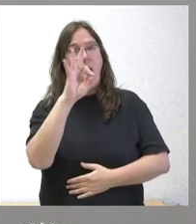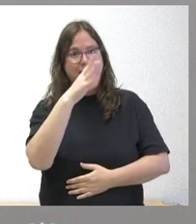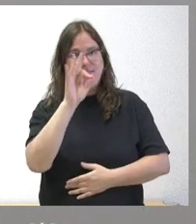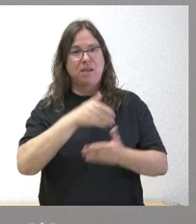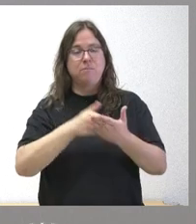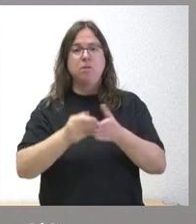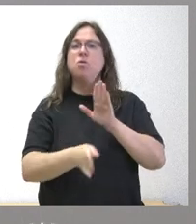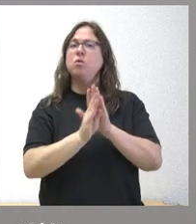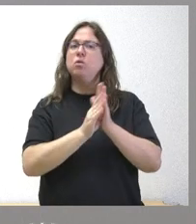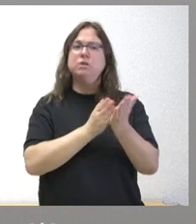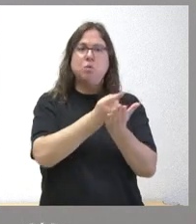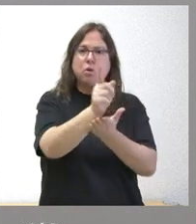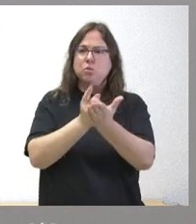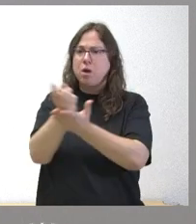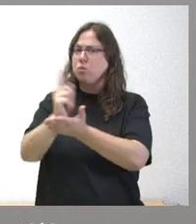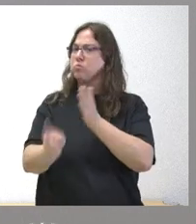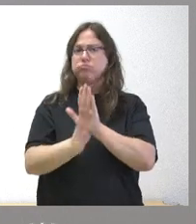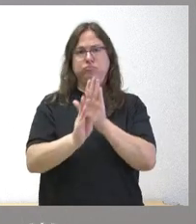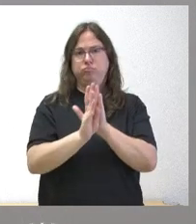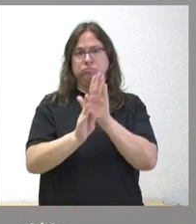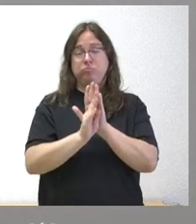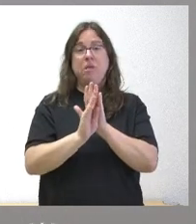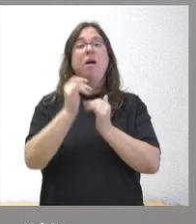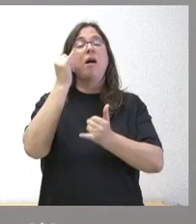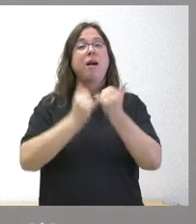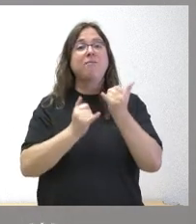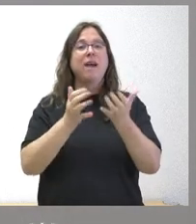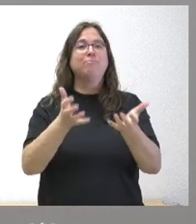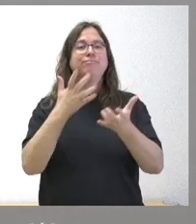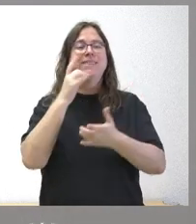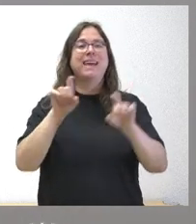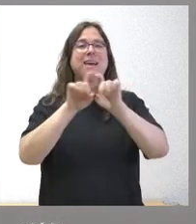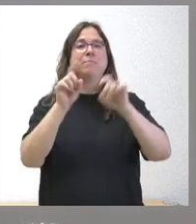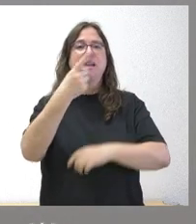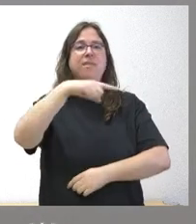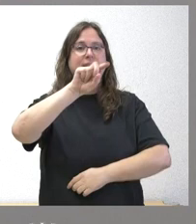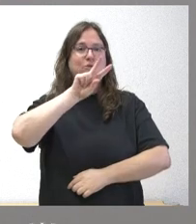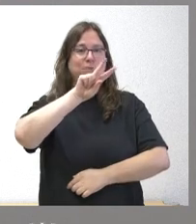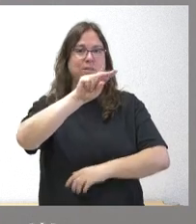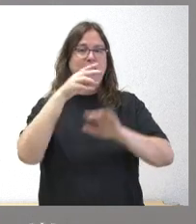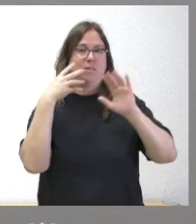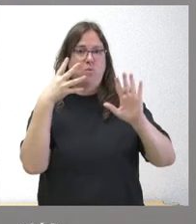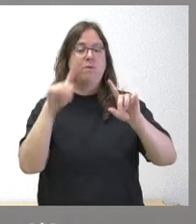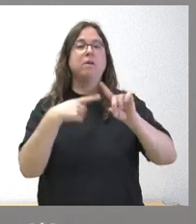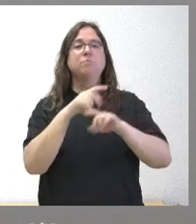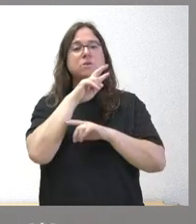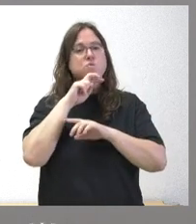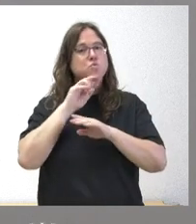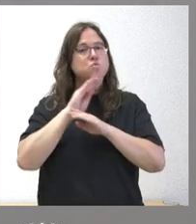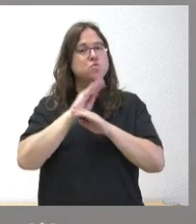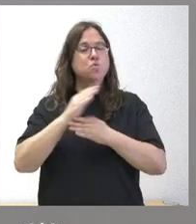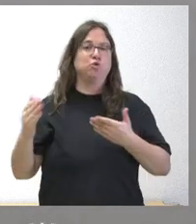rutas y esto llegará, como les digo, a 119 empresas y hacer posible el mantenimiento de todas las instalaciones.